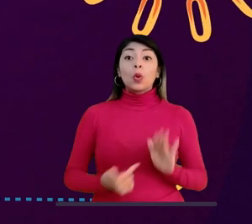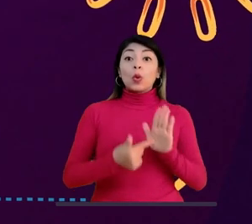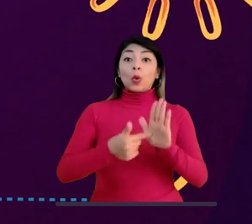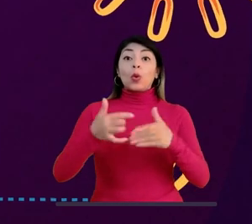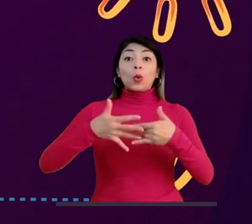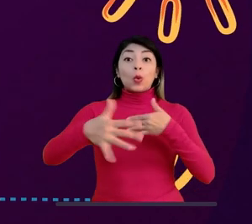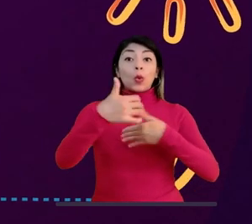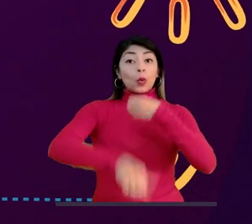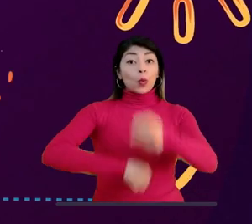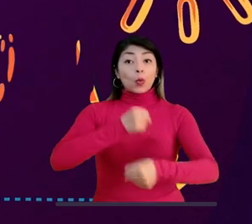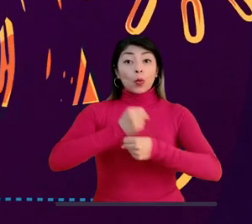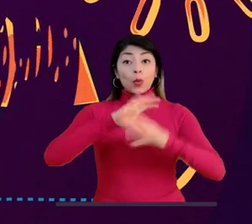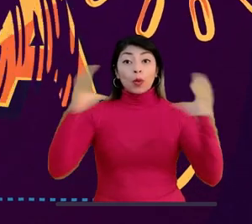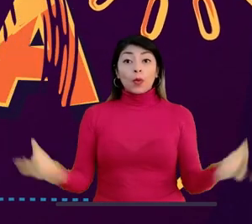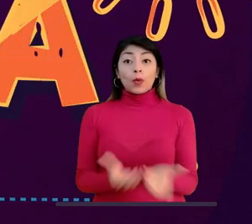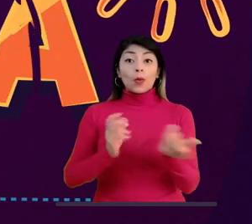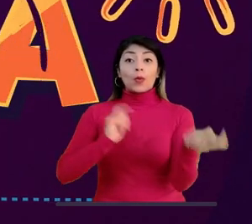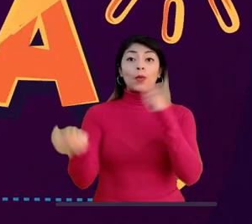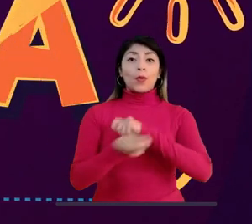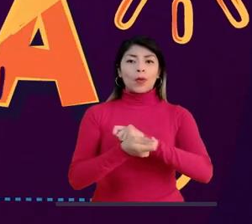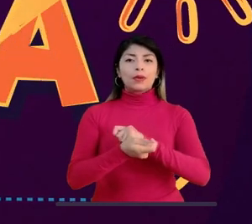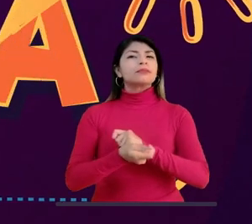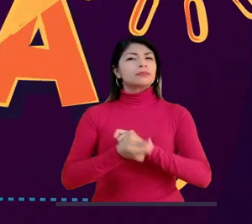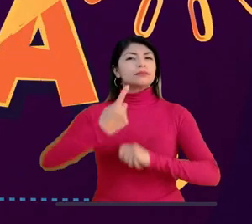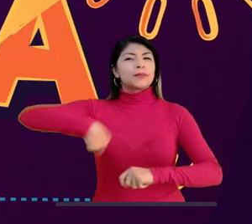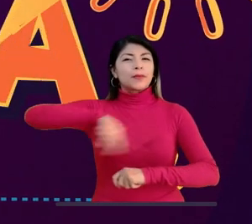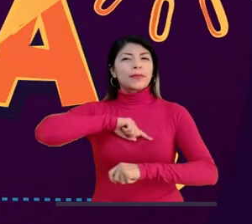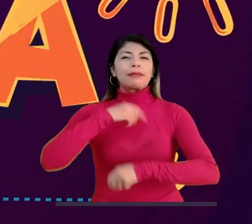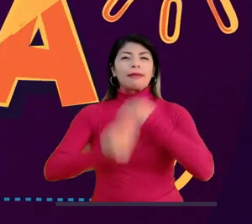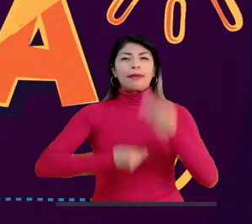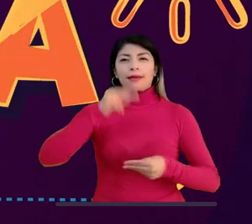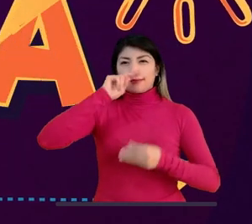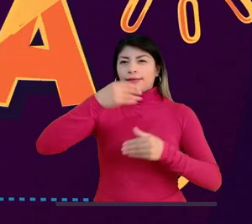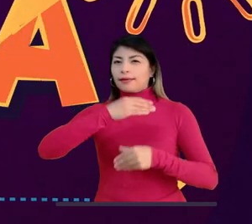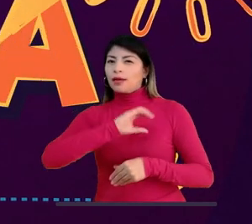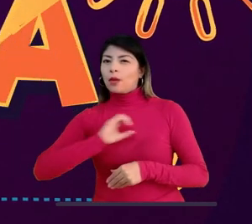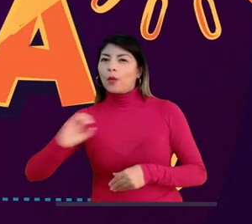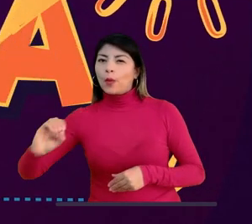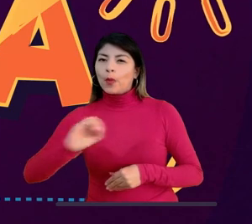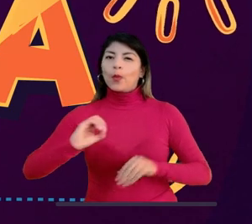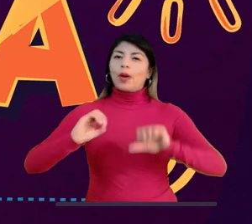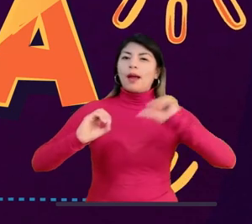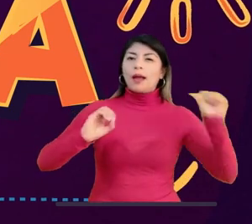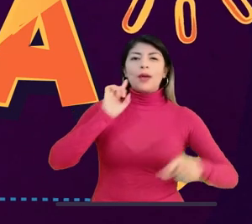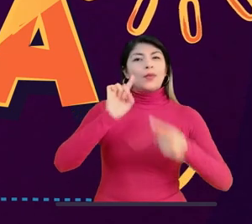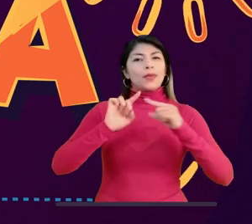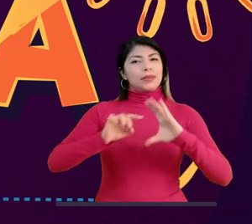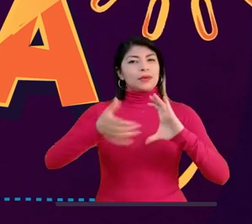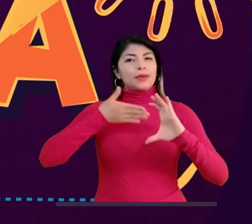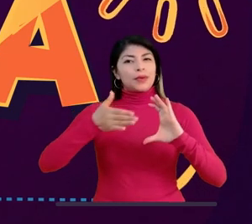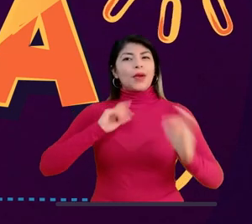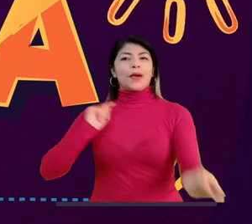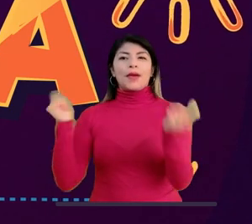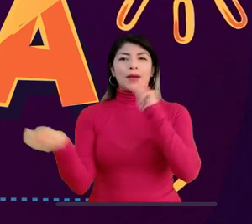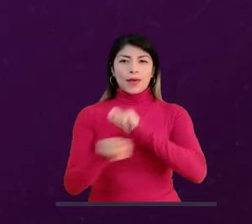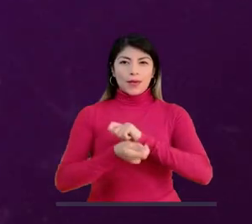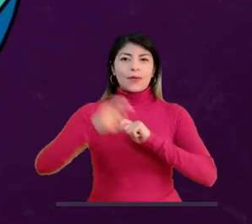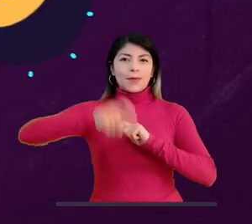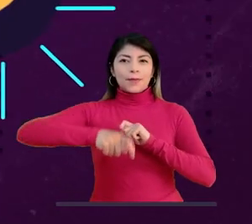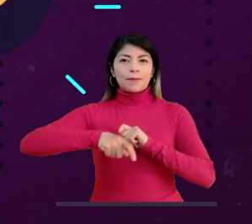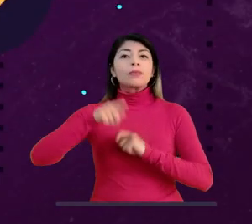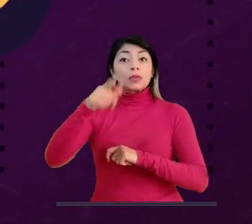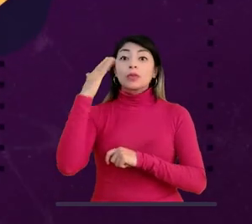Hoy, en 10 años para cambiar el mundo, hablaremos de qué podemos hacer los niños y las niñas para detener el cambio climático.